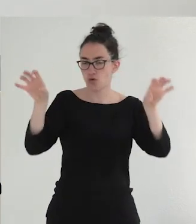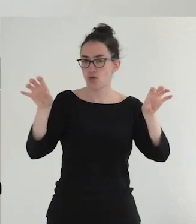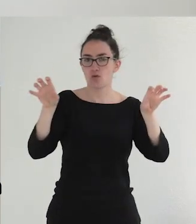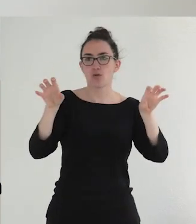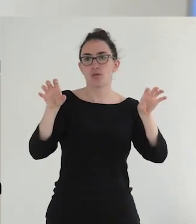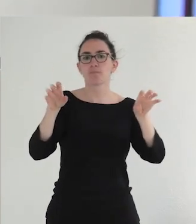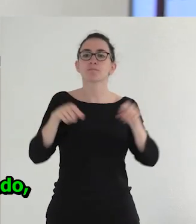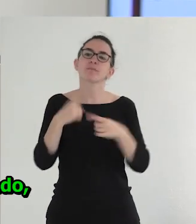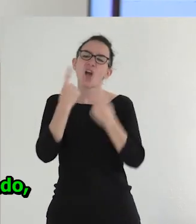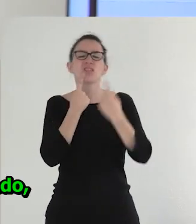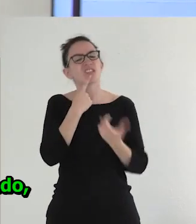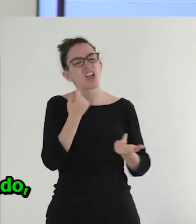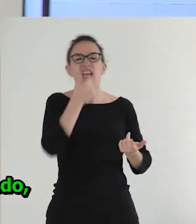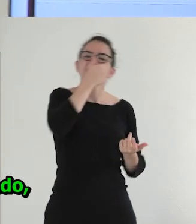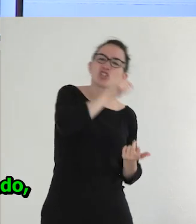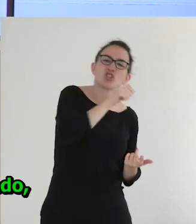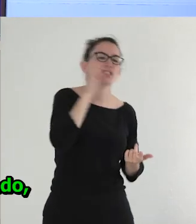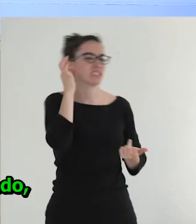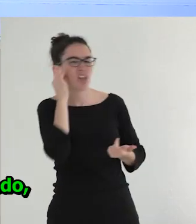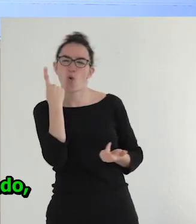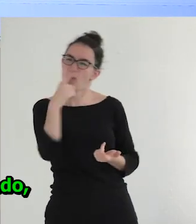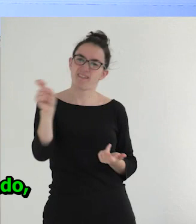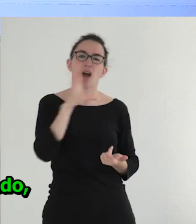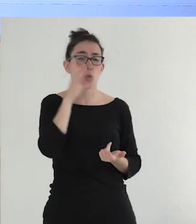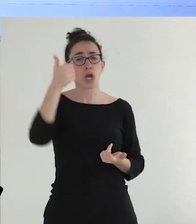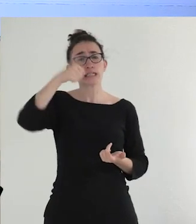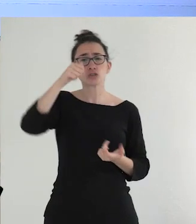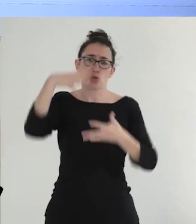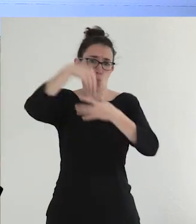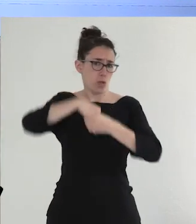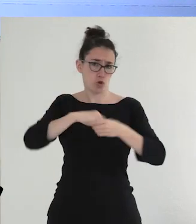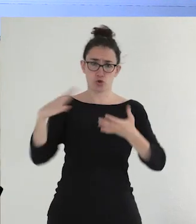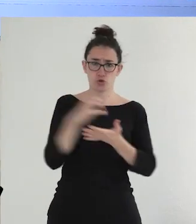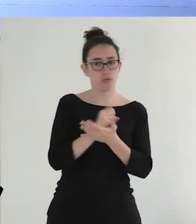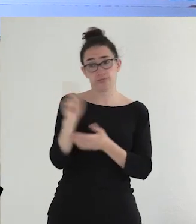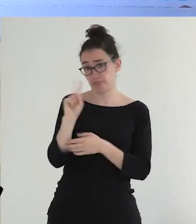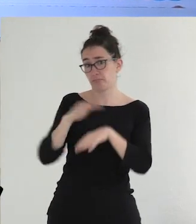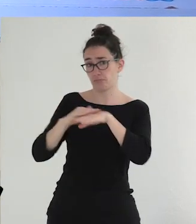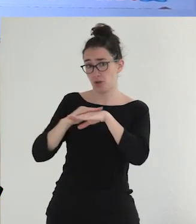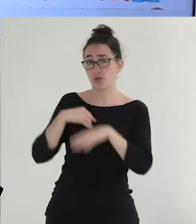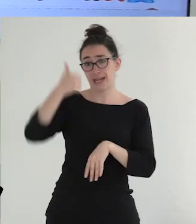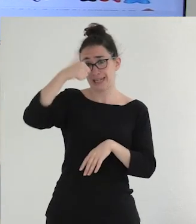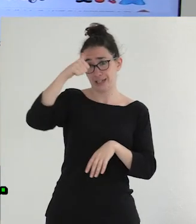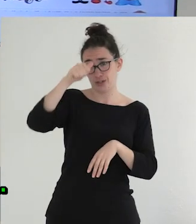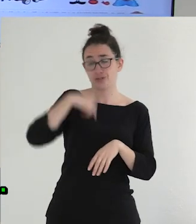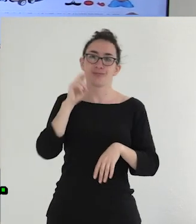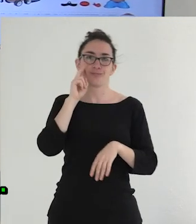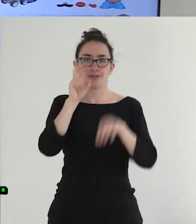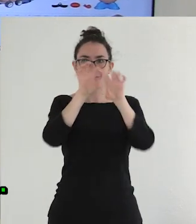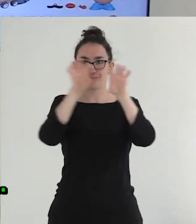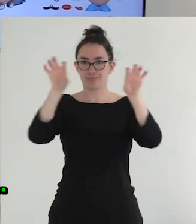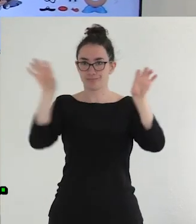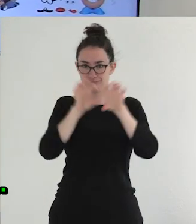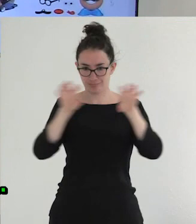vale la pena decir niños y niñas porque niños ya implica a todo el mundo, pues resulta que no, que cuando tú dices Juguetes Niño ya puedes ir haciendo como el scroll hasta que